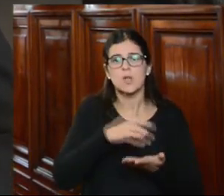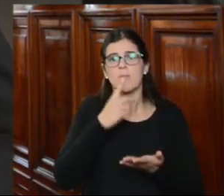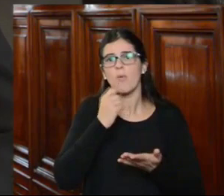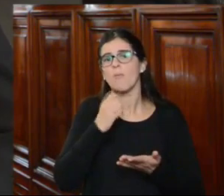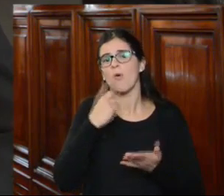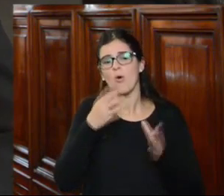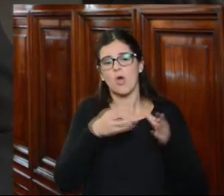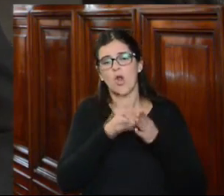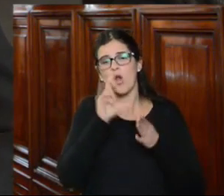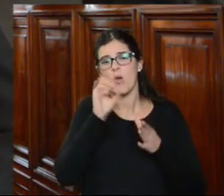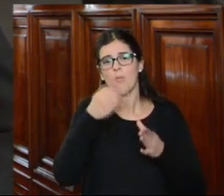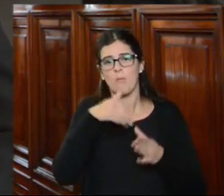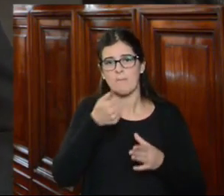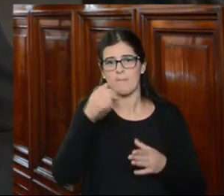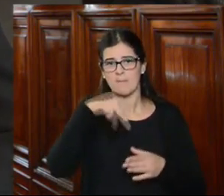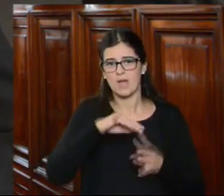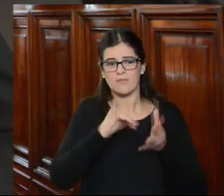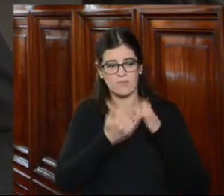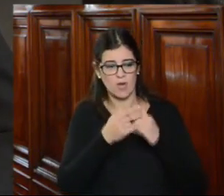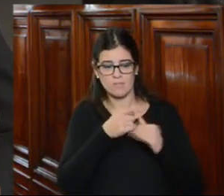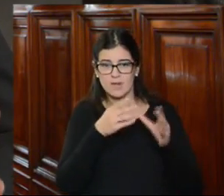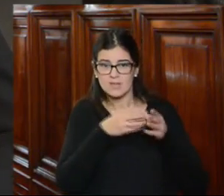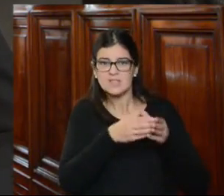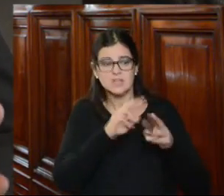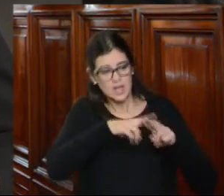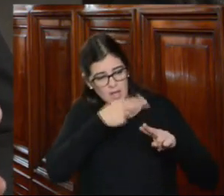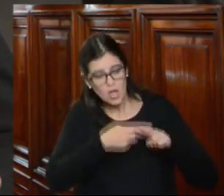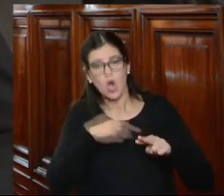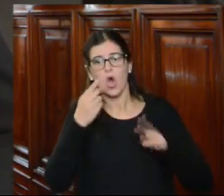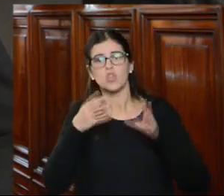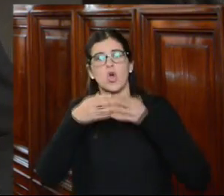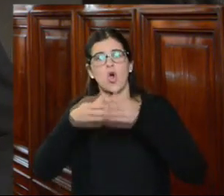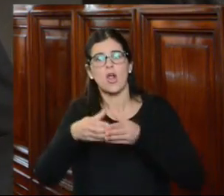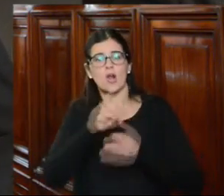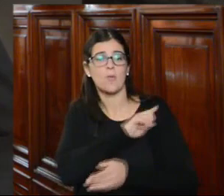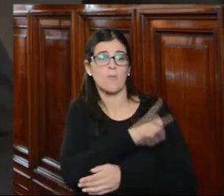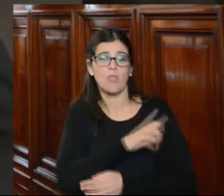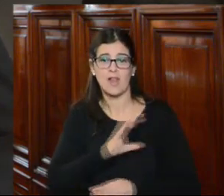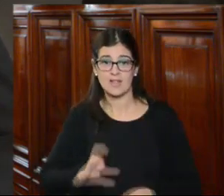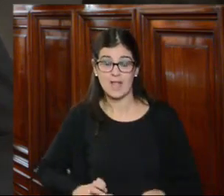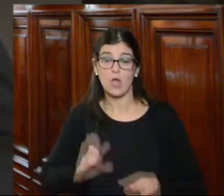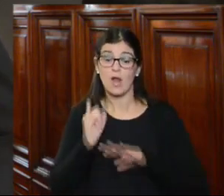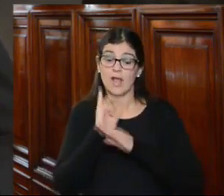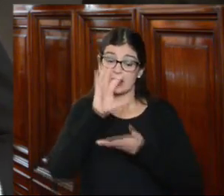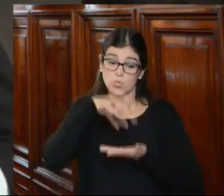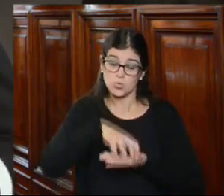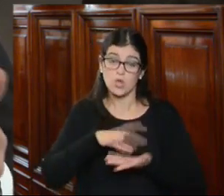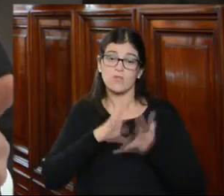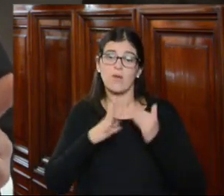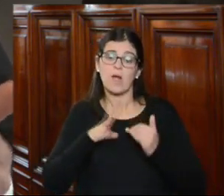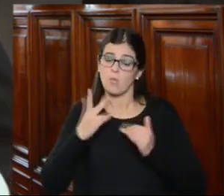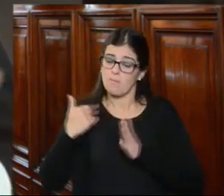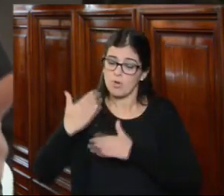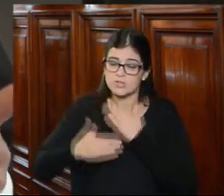ombudsman si repitiera las mismas competencias de otro órgano o poder del estado la institución cuenta con un